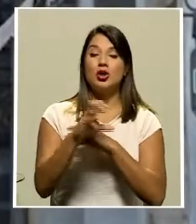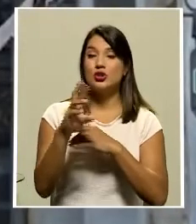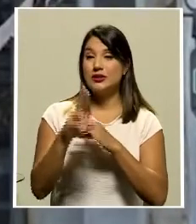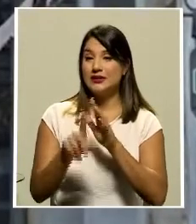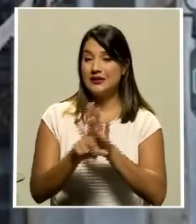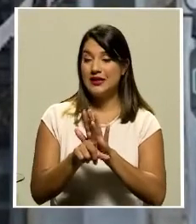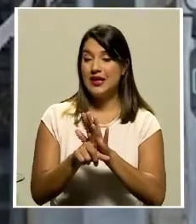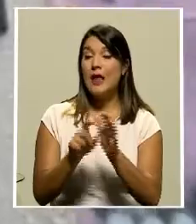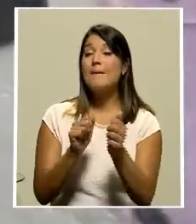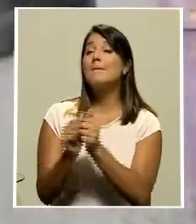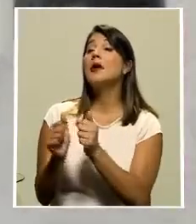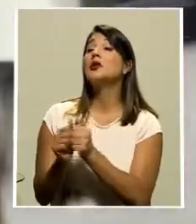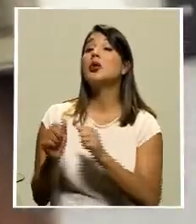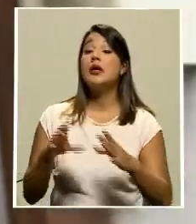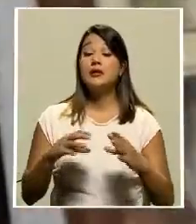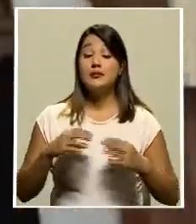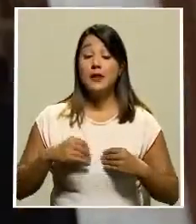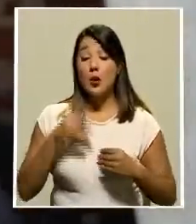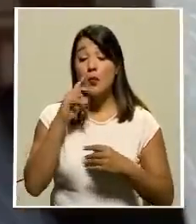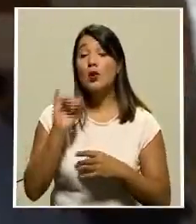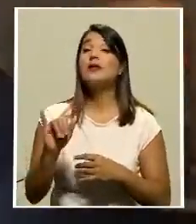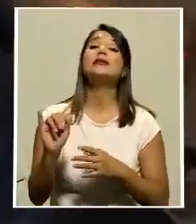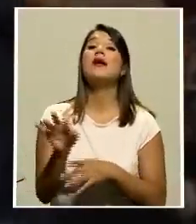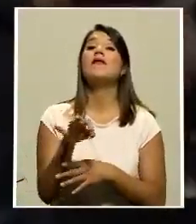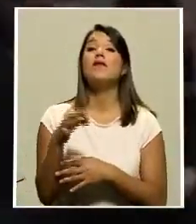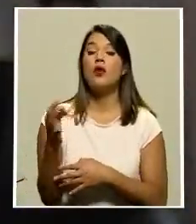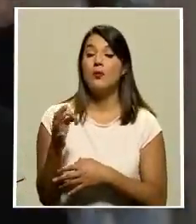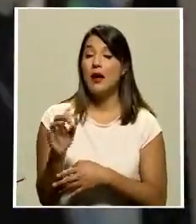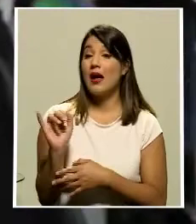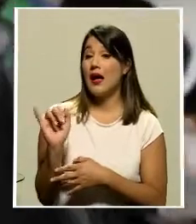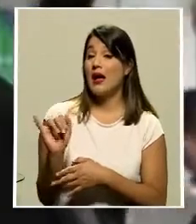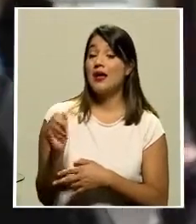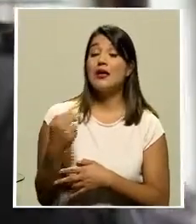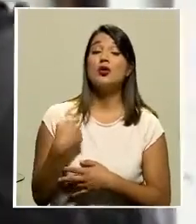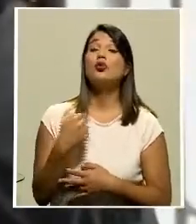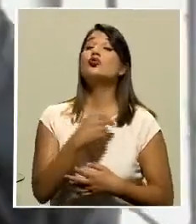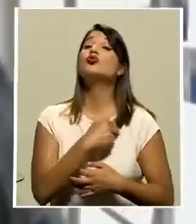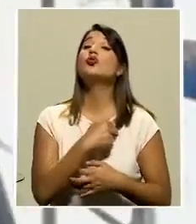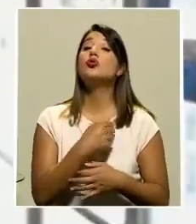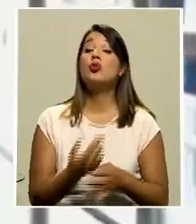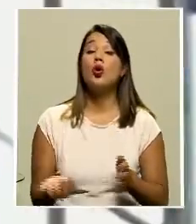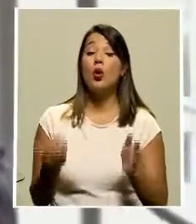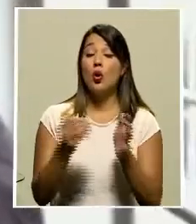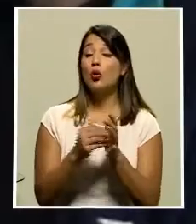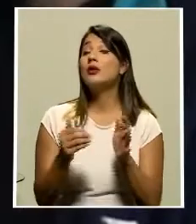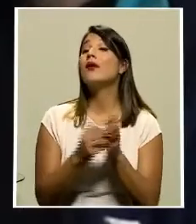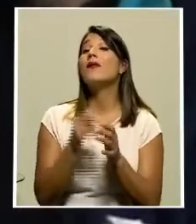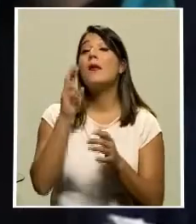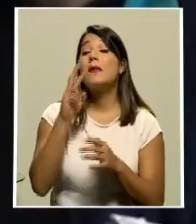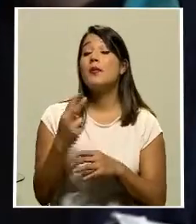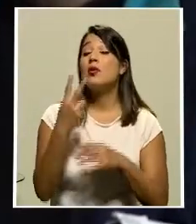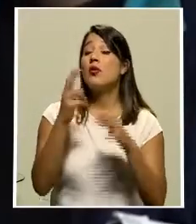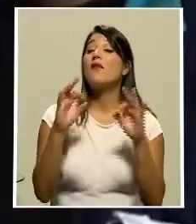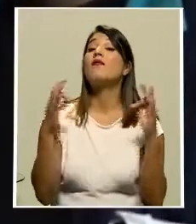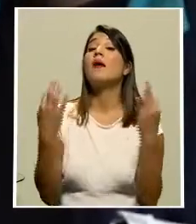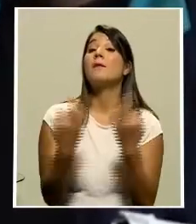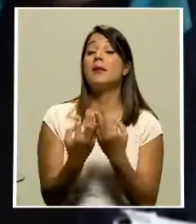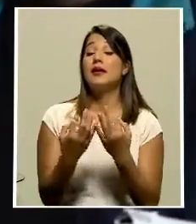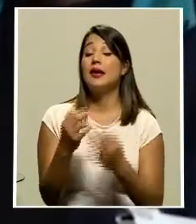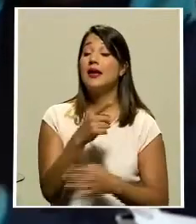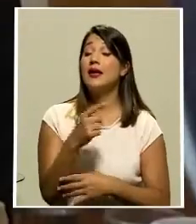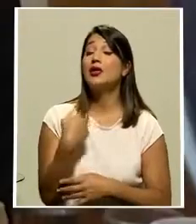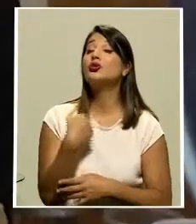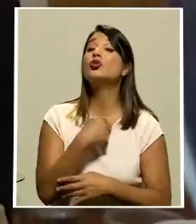migrantes son acogidos por este refugio solidario es aquí donde nos volvemos a encontrar a las dos familias afganas que habíamos